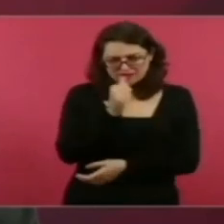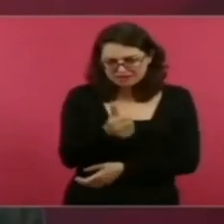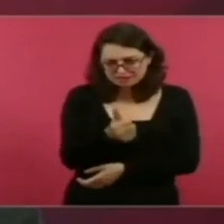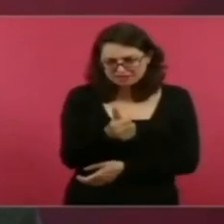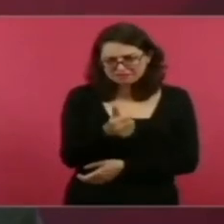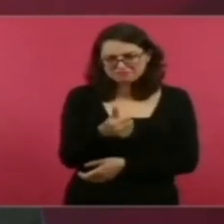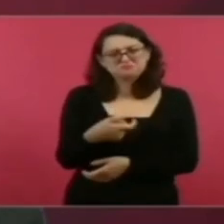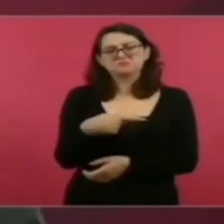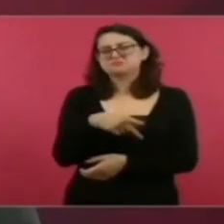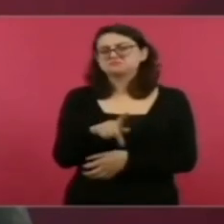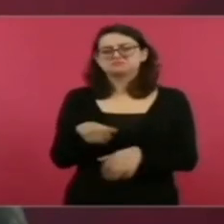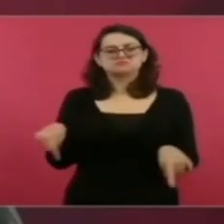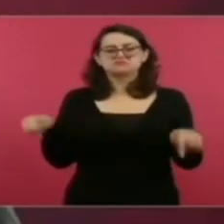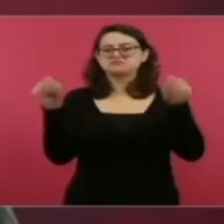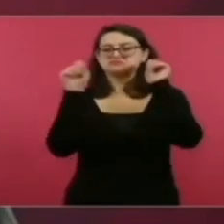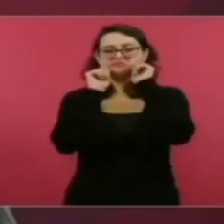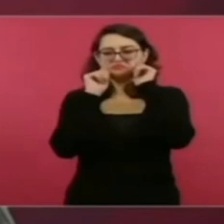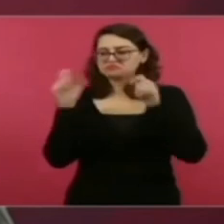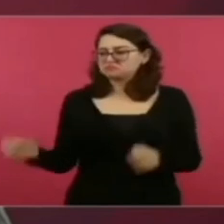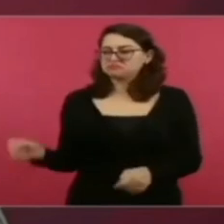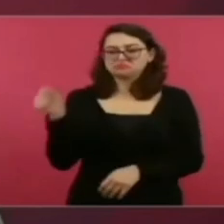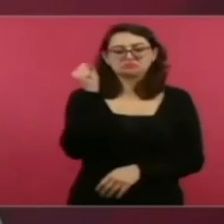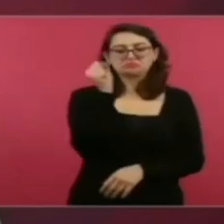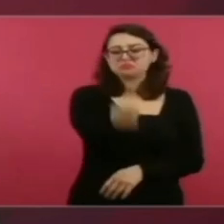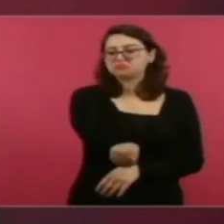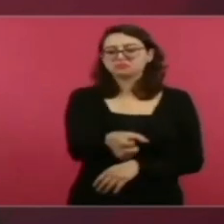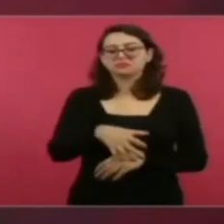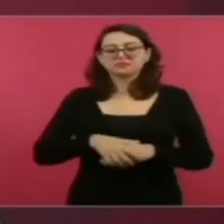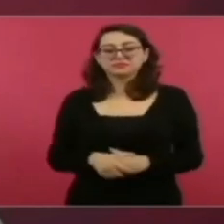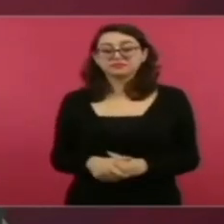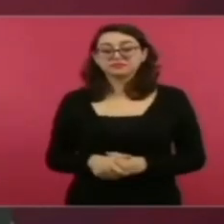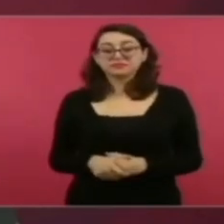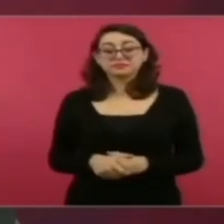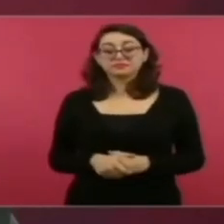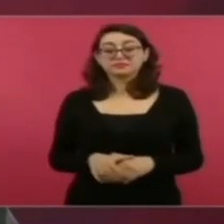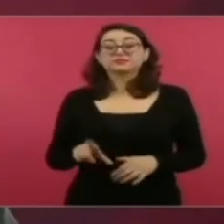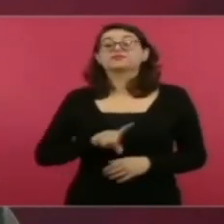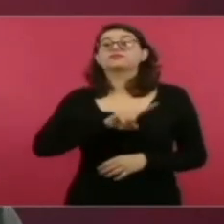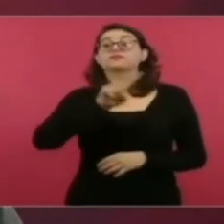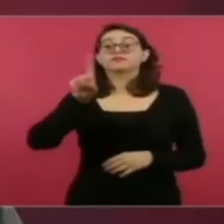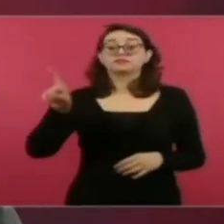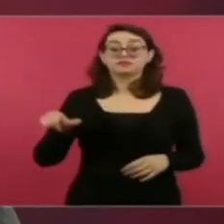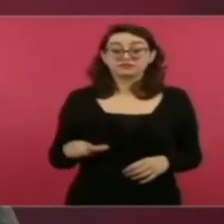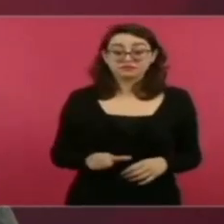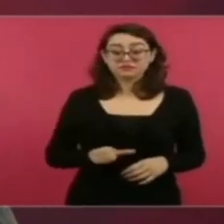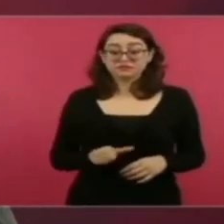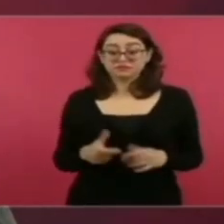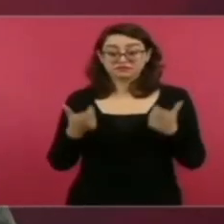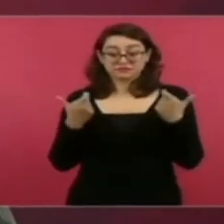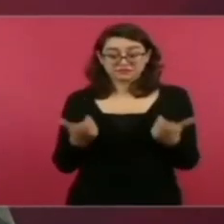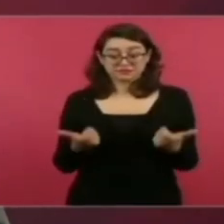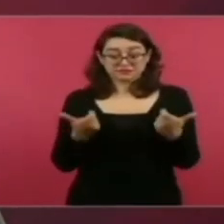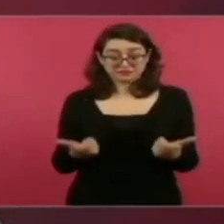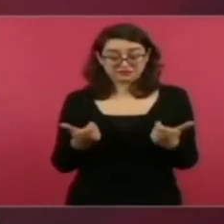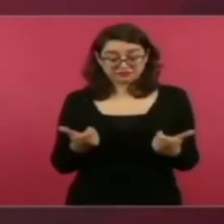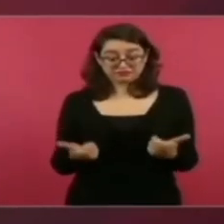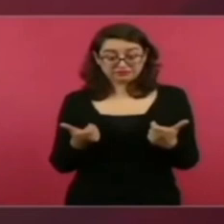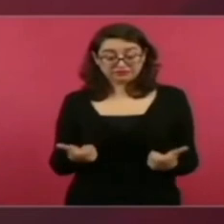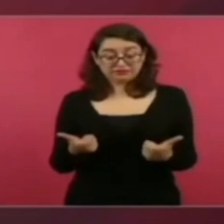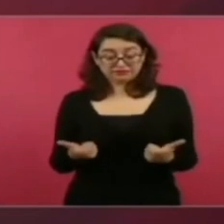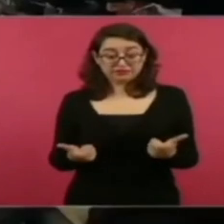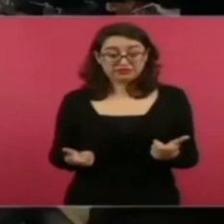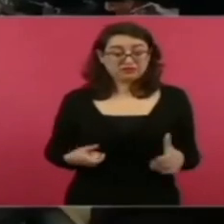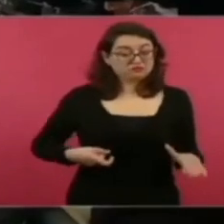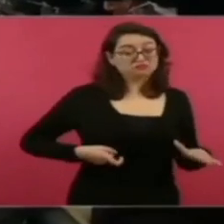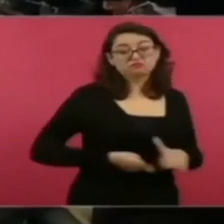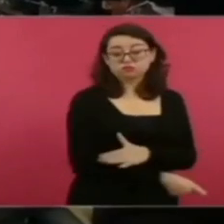Y luego, con mucho dinero, ganan la